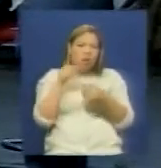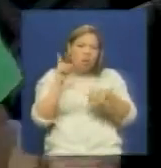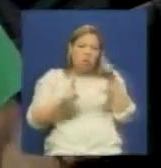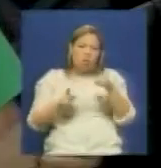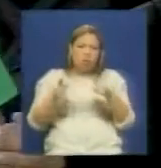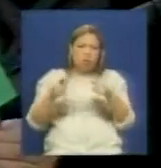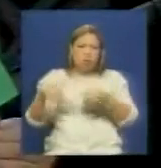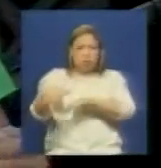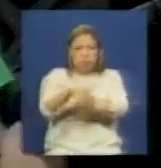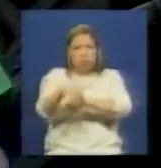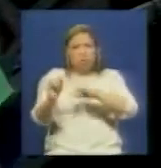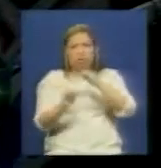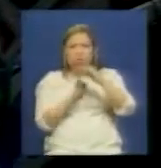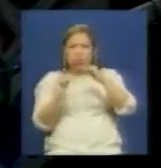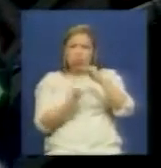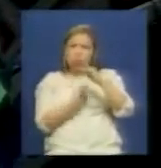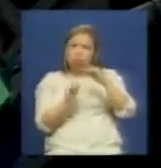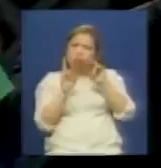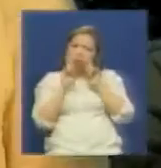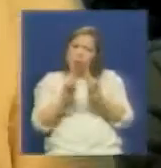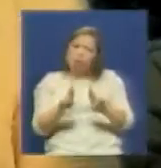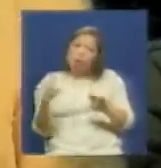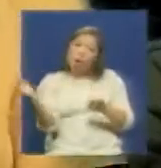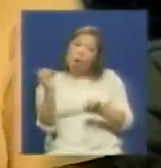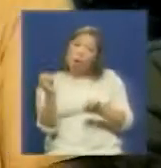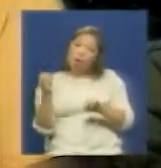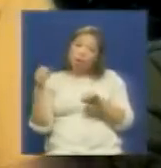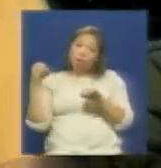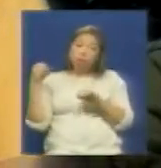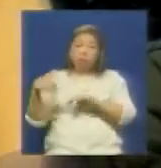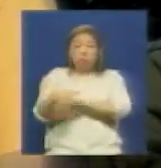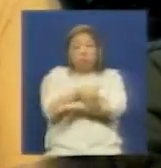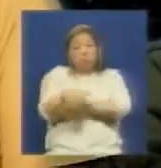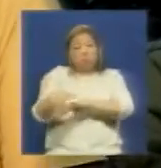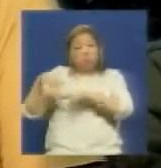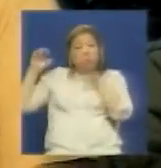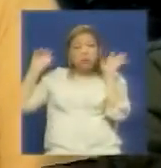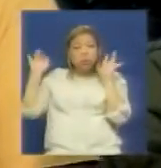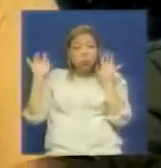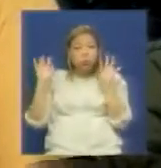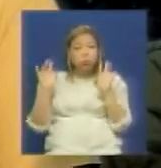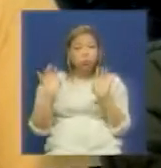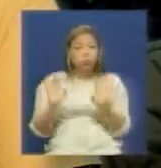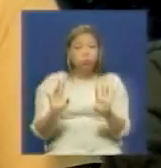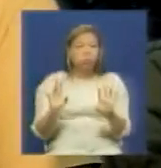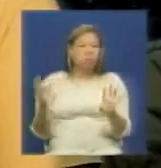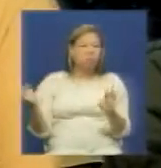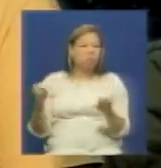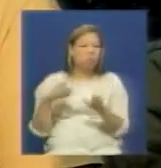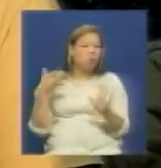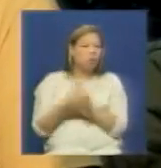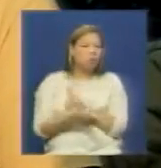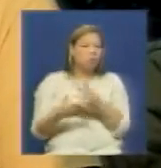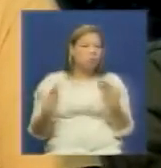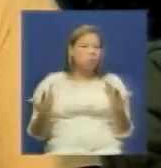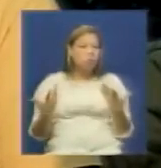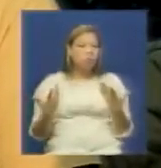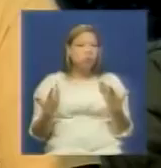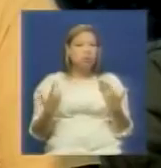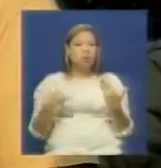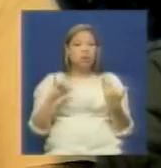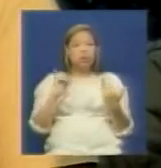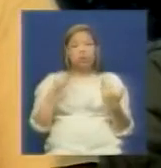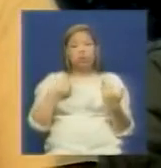haya una reacción institucional ¿o qué hacemos? bueno mira yo creo que el 5 de enero del